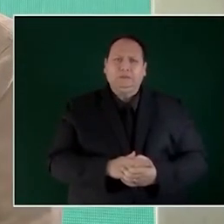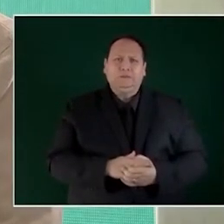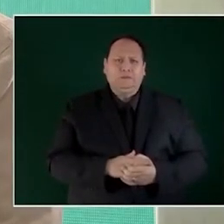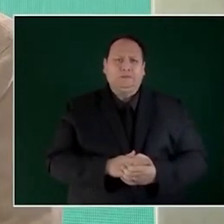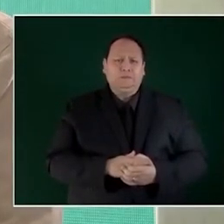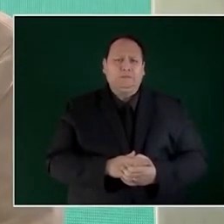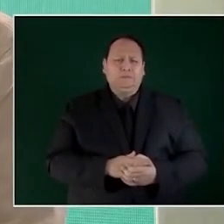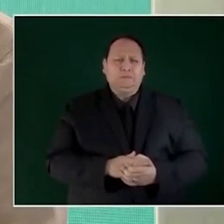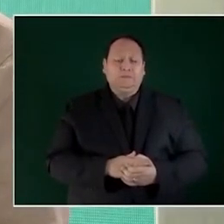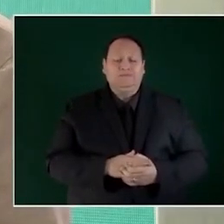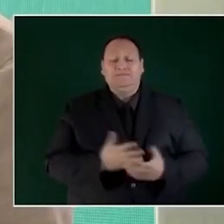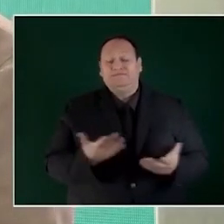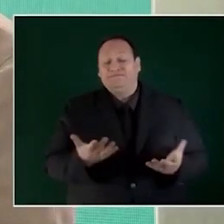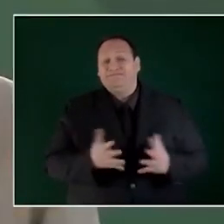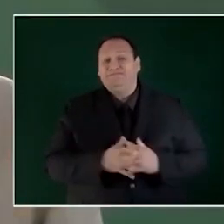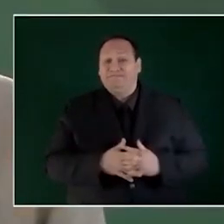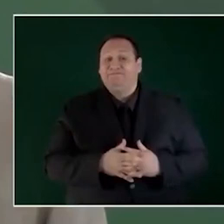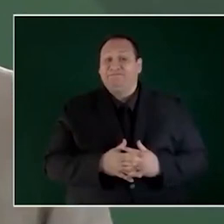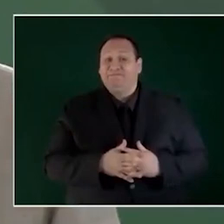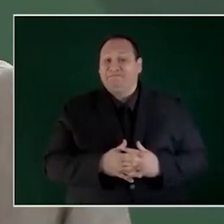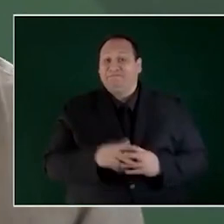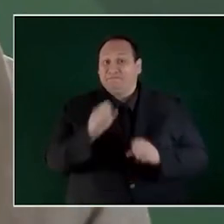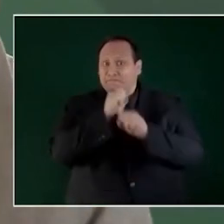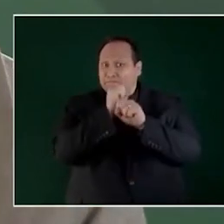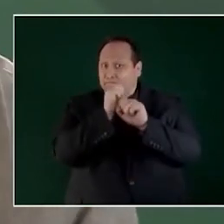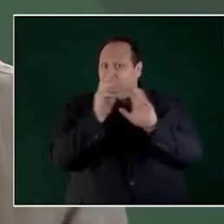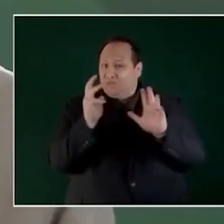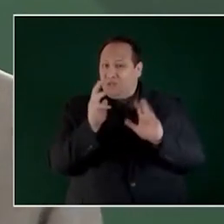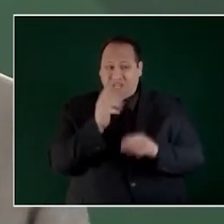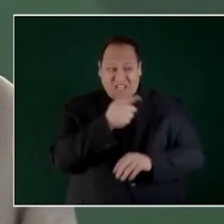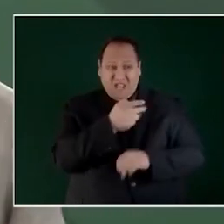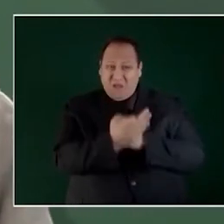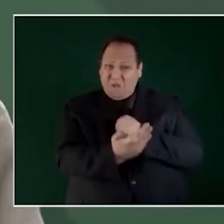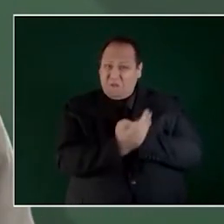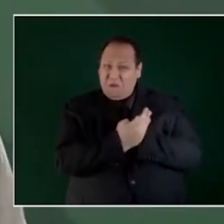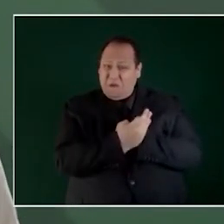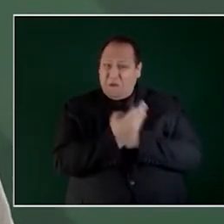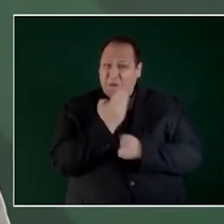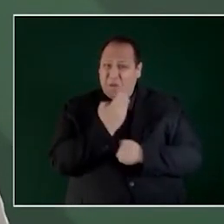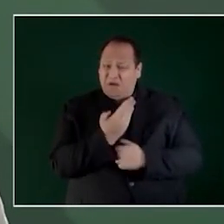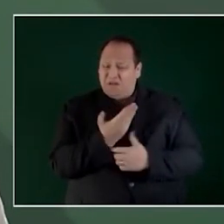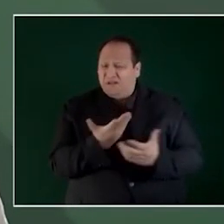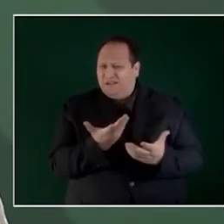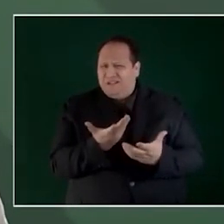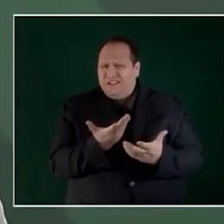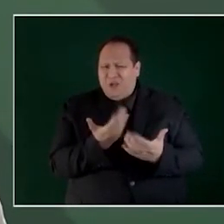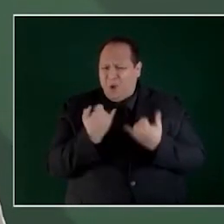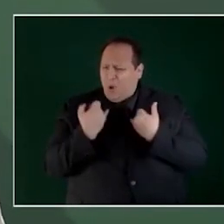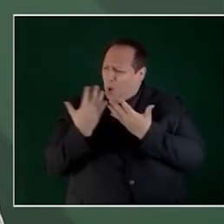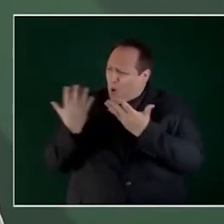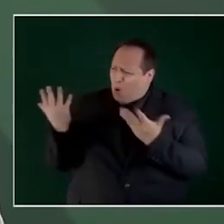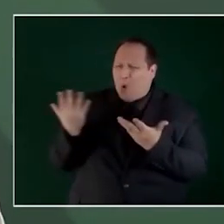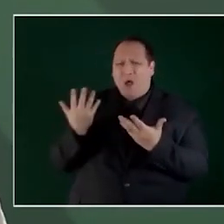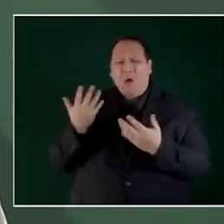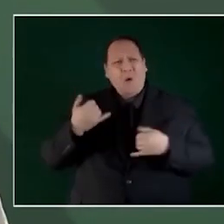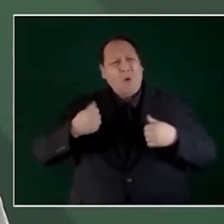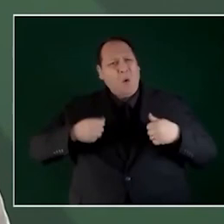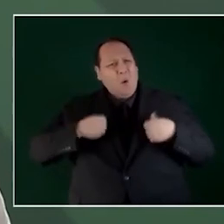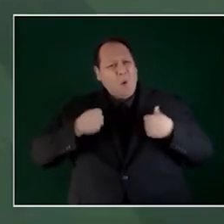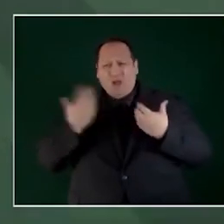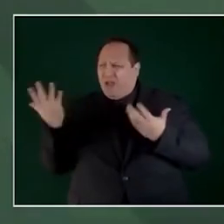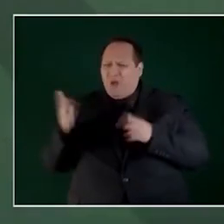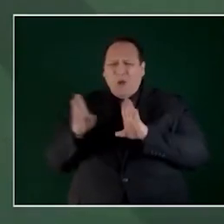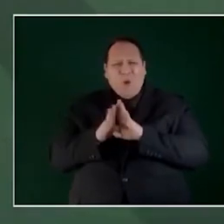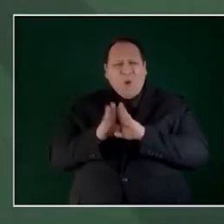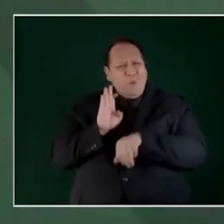¿Qué? Bueno, puede ser. Para los jóvenes, para los adolescentes,